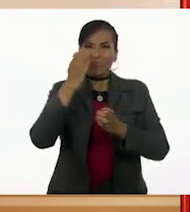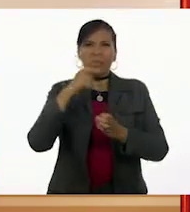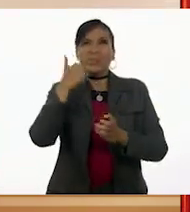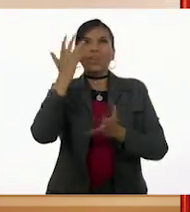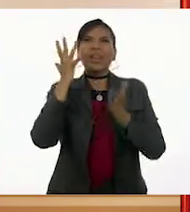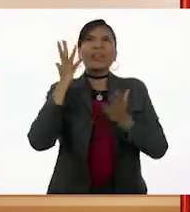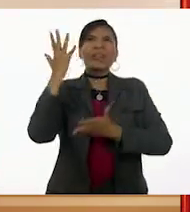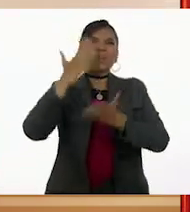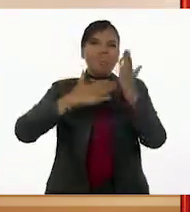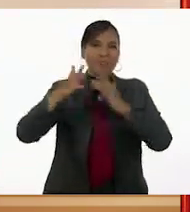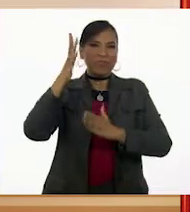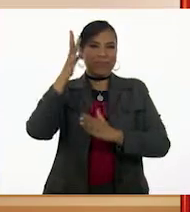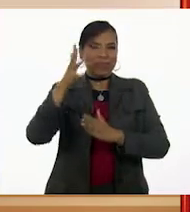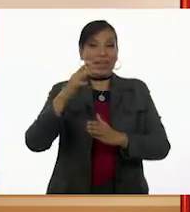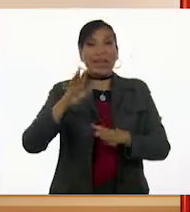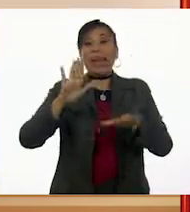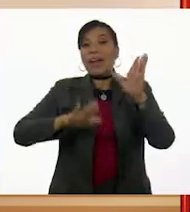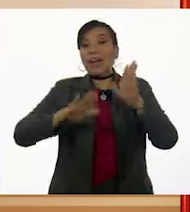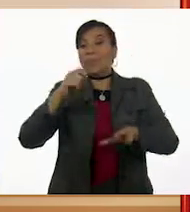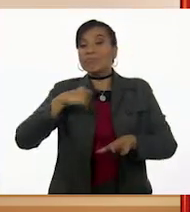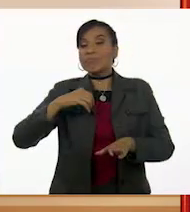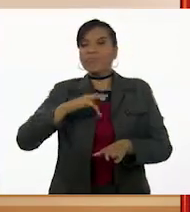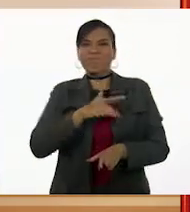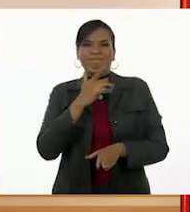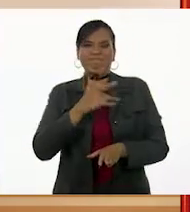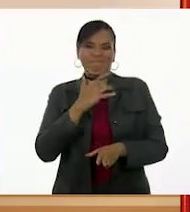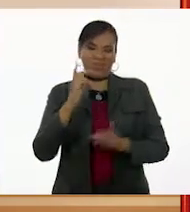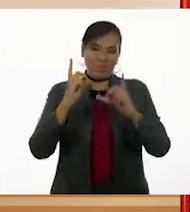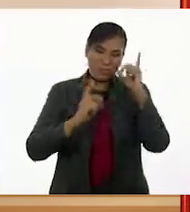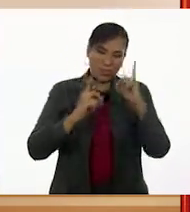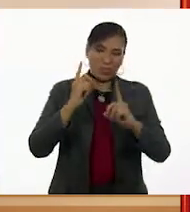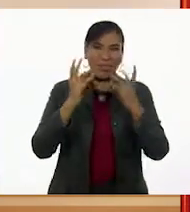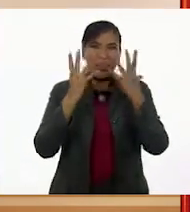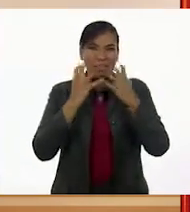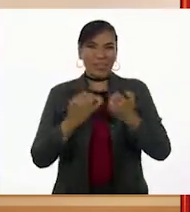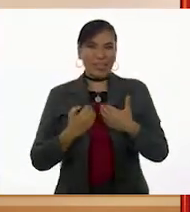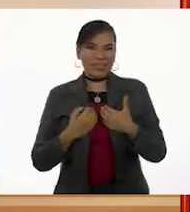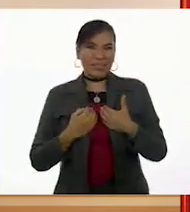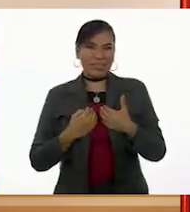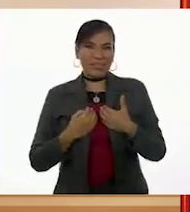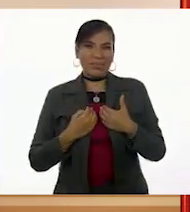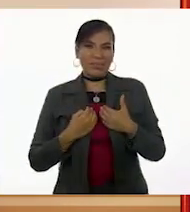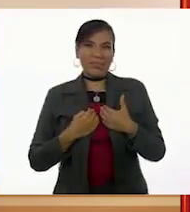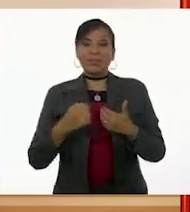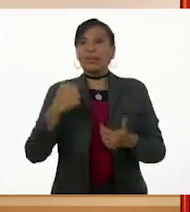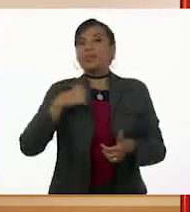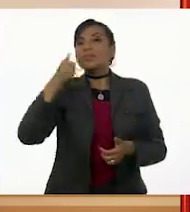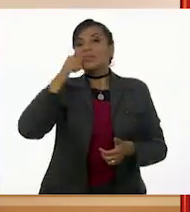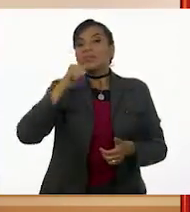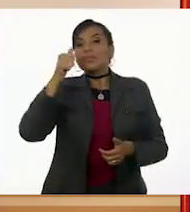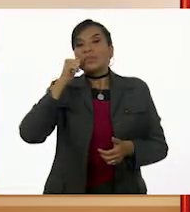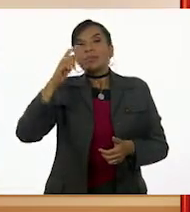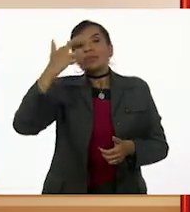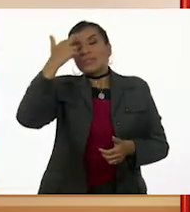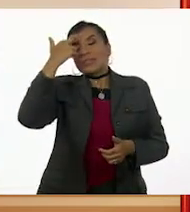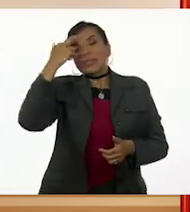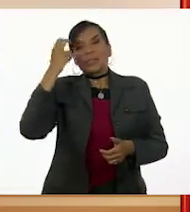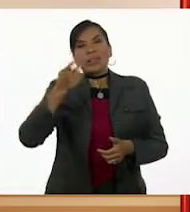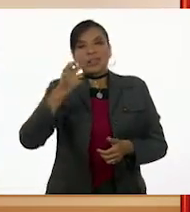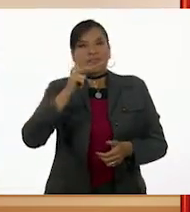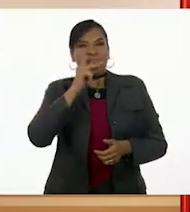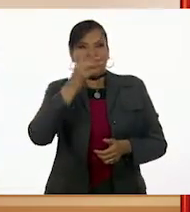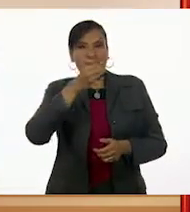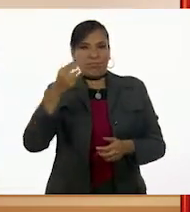quiero llegar a ser, en ocasiones me invaden sentimientos de duda y tristeza. Yo siempre recuerdo esta